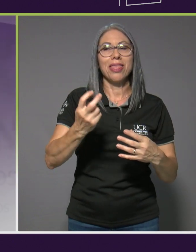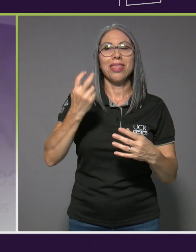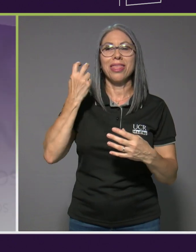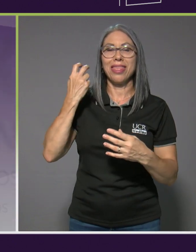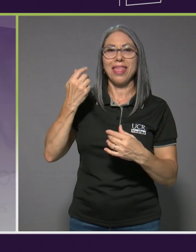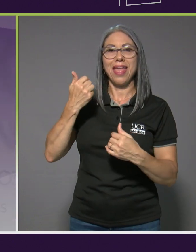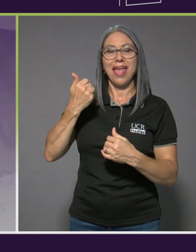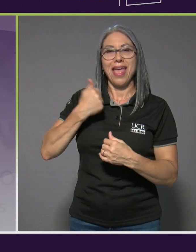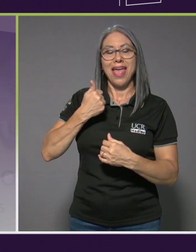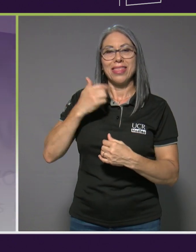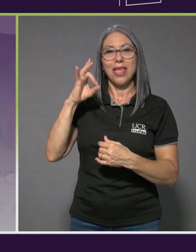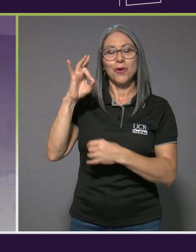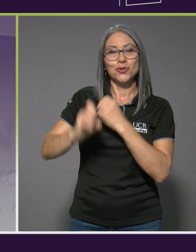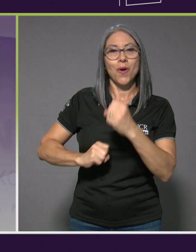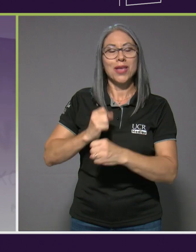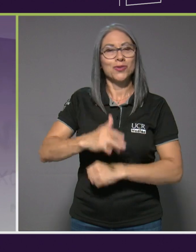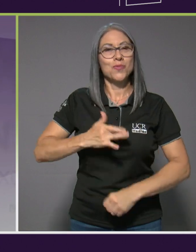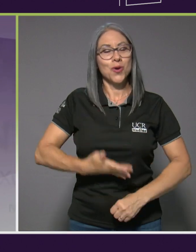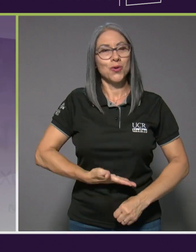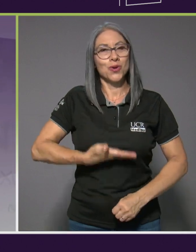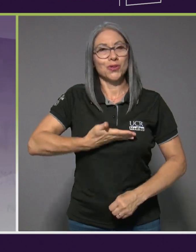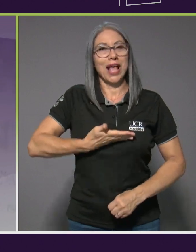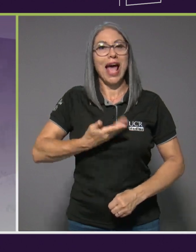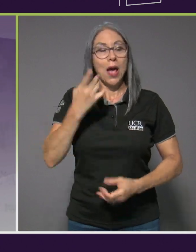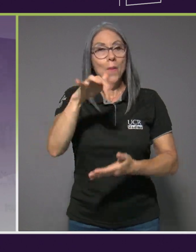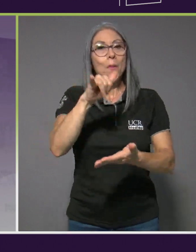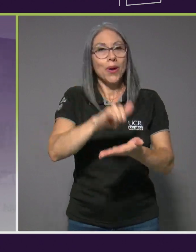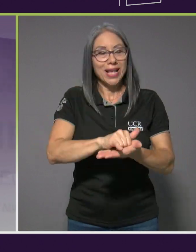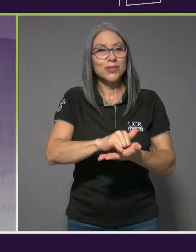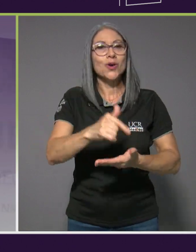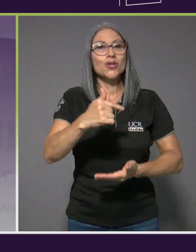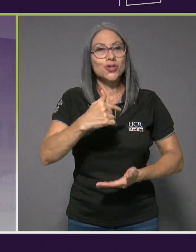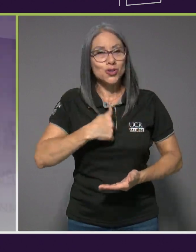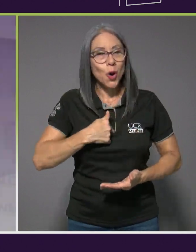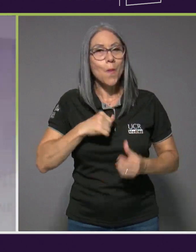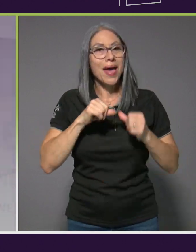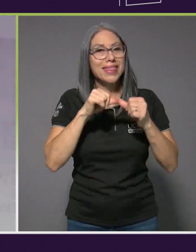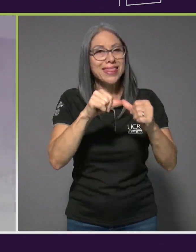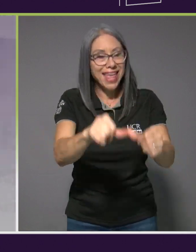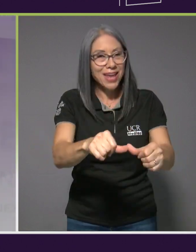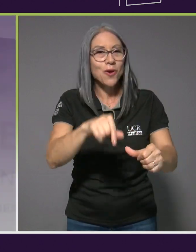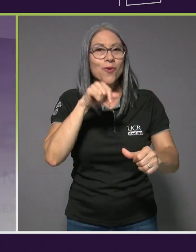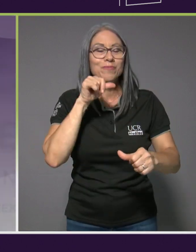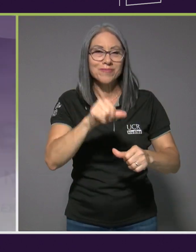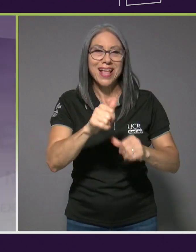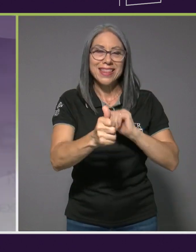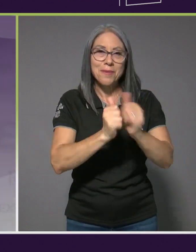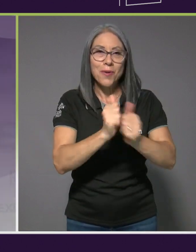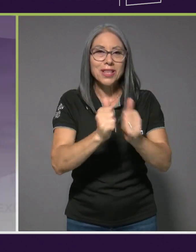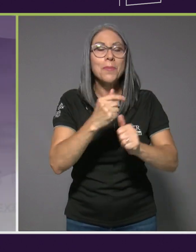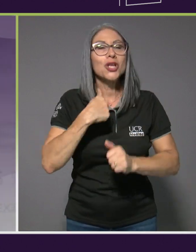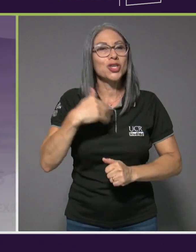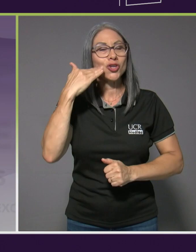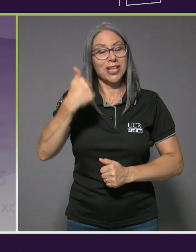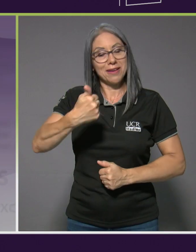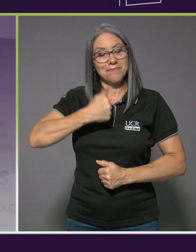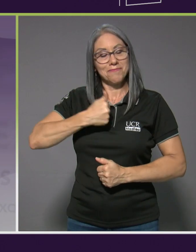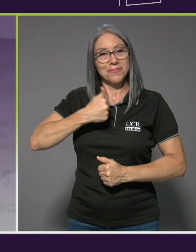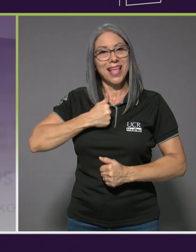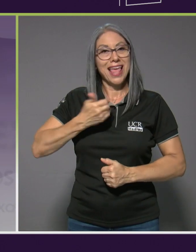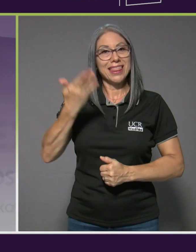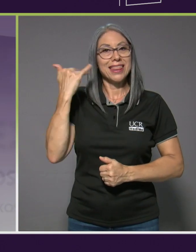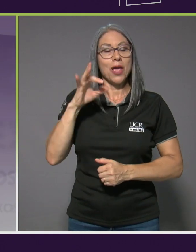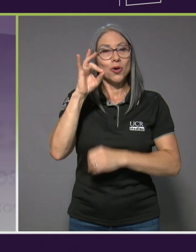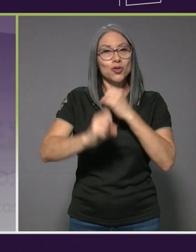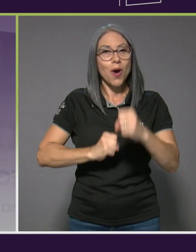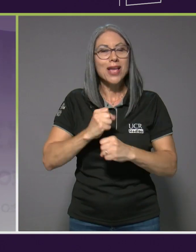eso mantengo mi disciplina porque yo sé que Sarita de 8 años casi ya está en las Olimpiadas y yo solo quiero dar y le